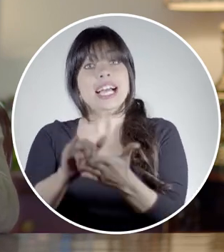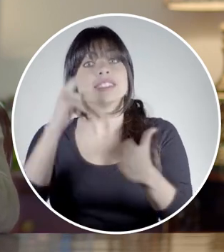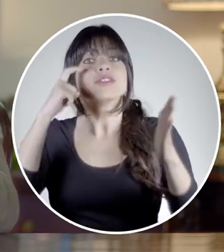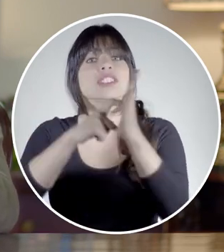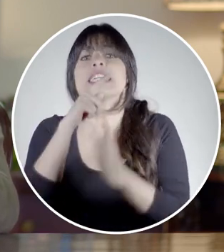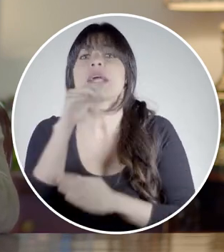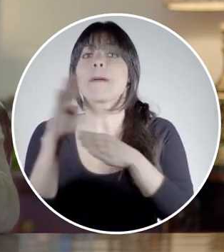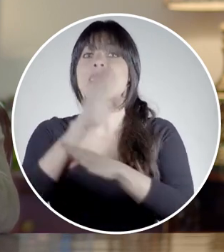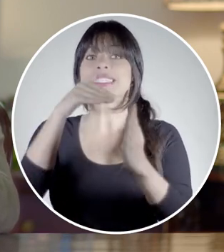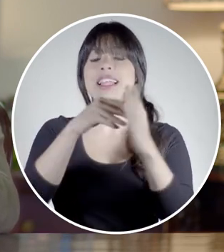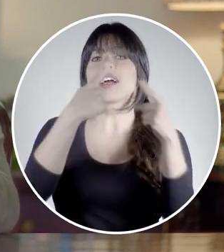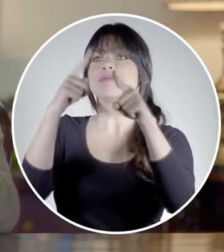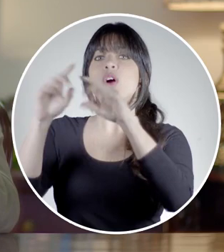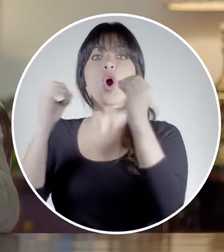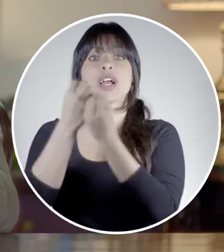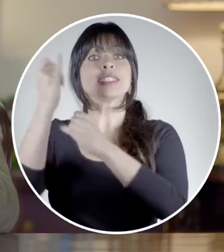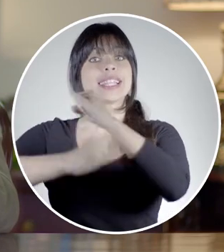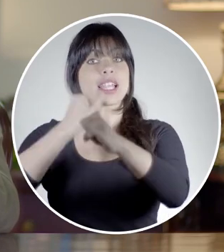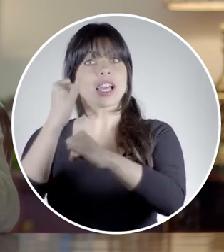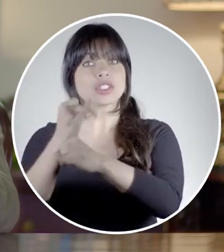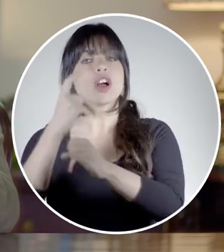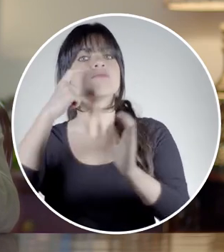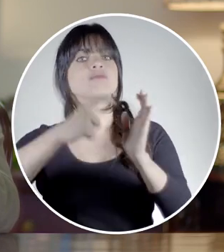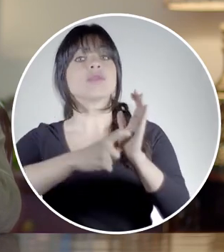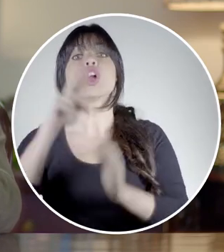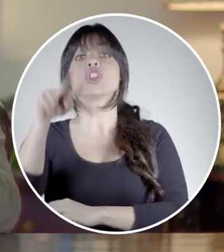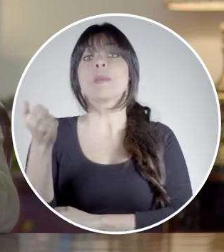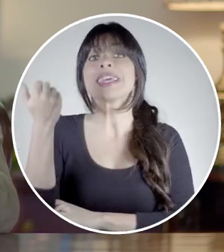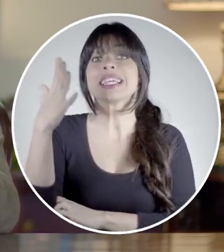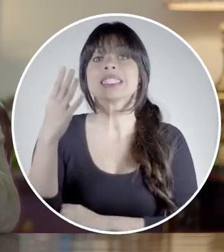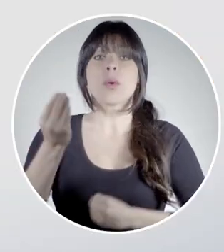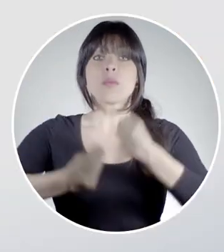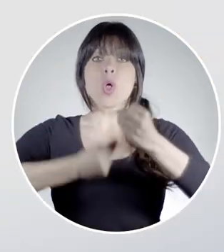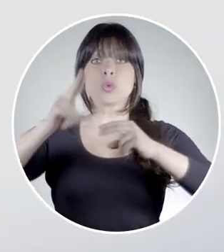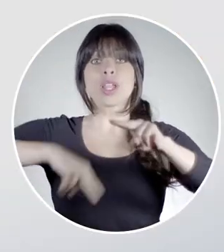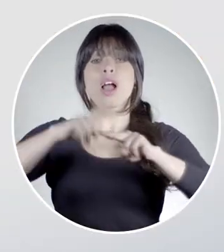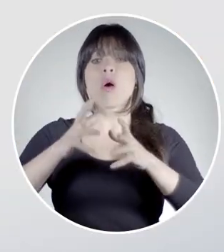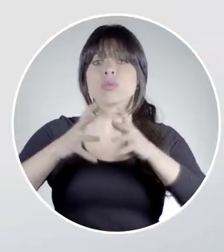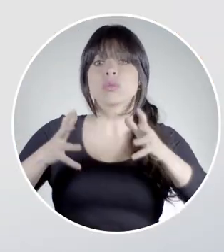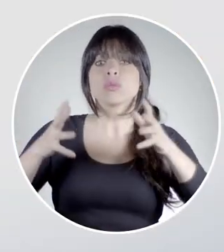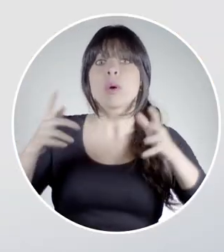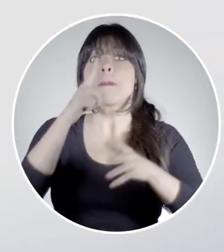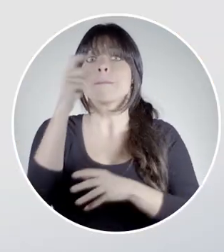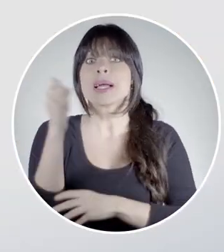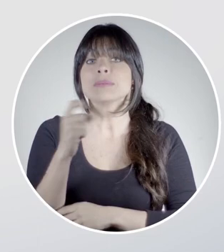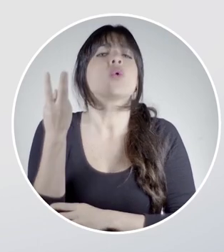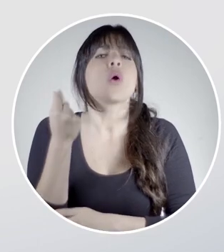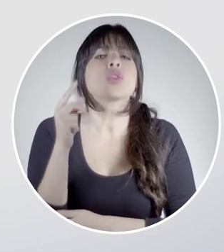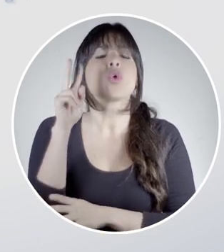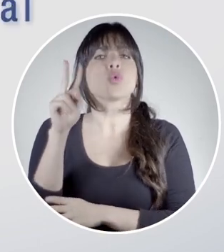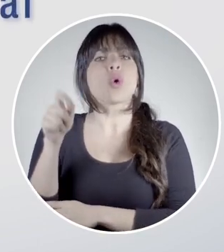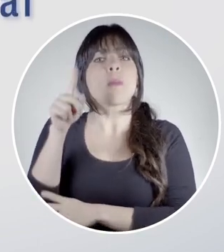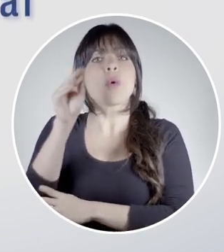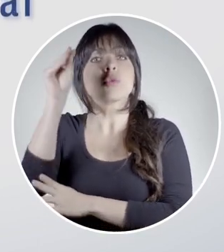Así lo reconocen el Banco Central y organismos internacionales. En el 2015, la producción nacional ha crecido mensualmente